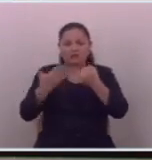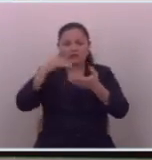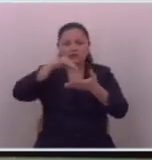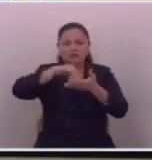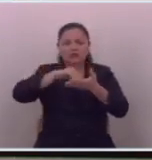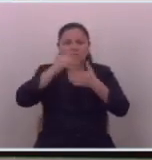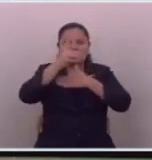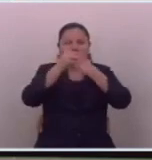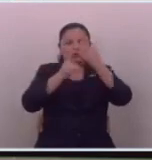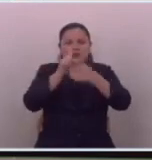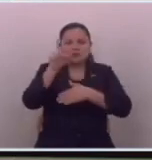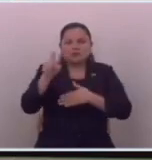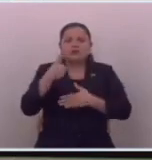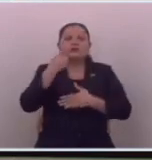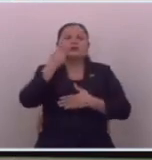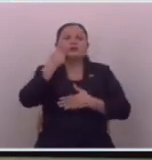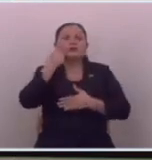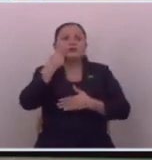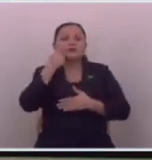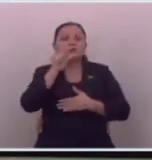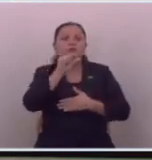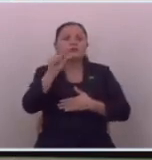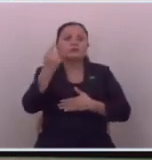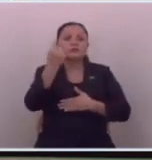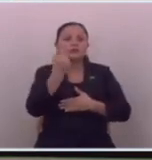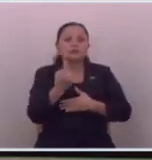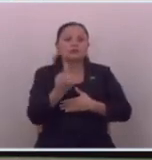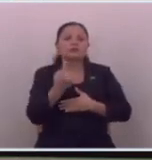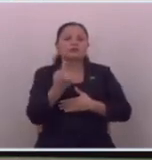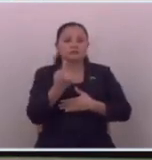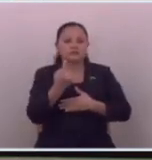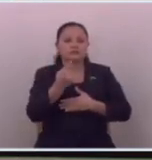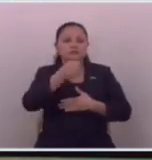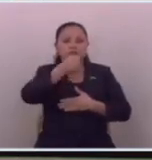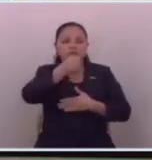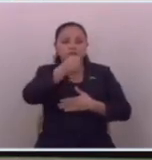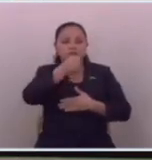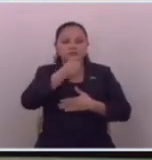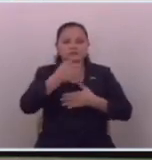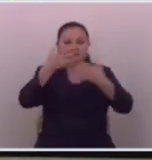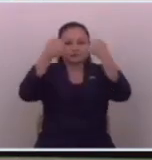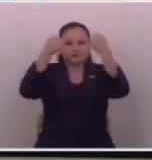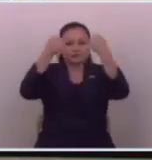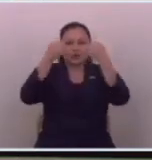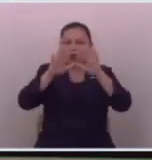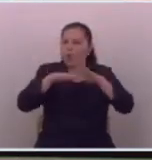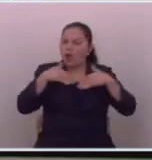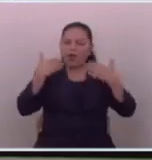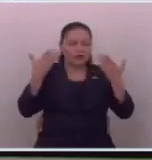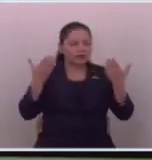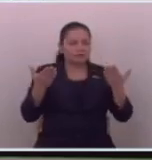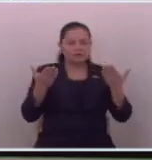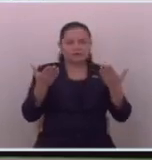diputada hizo ¿dónde está un periodista? no existe